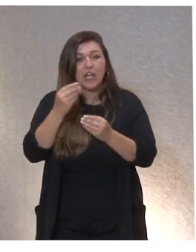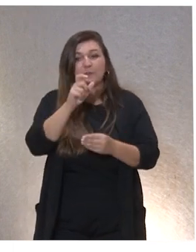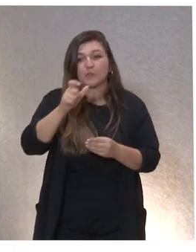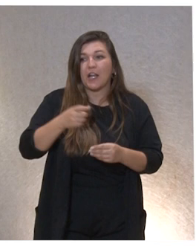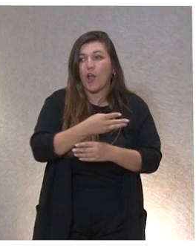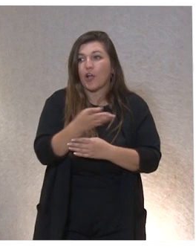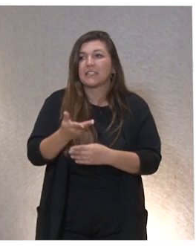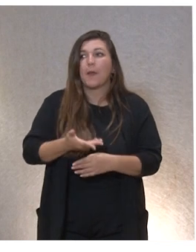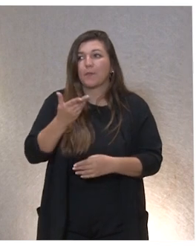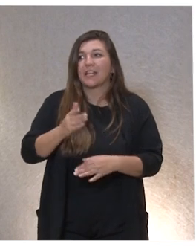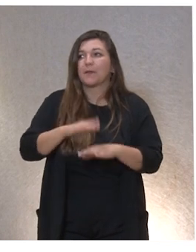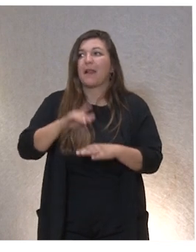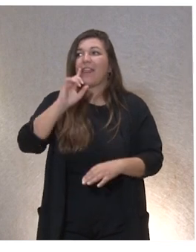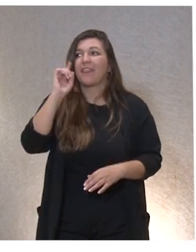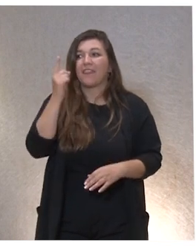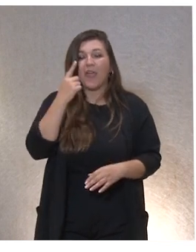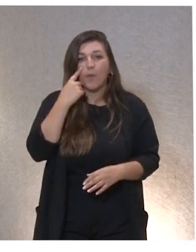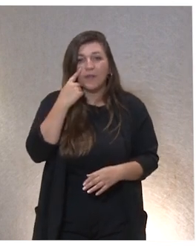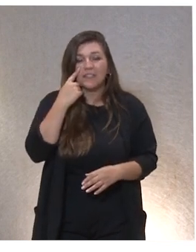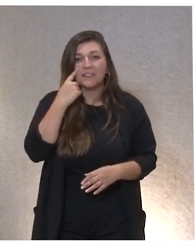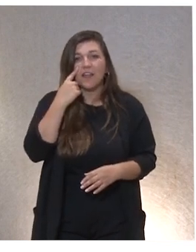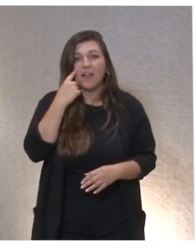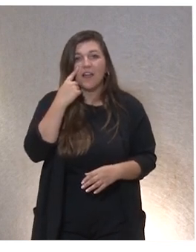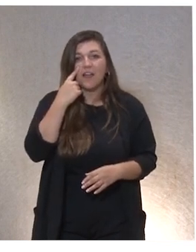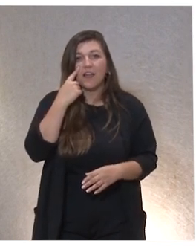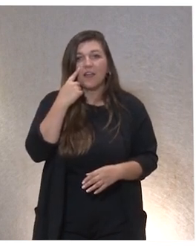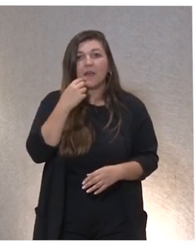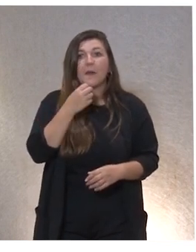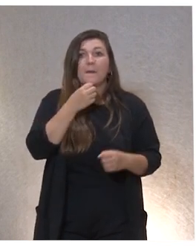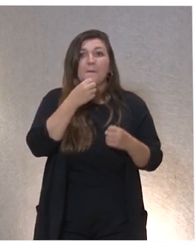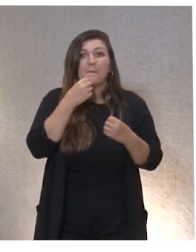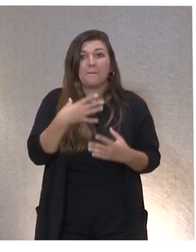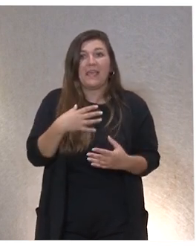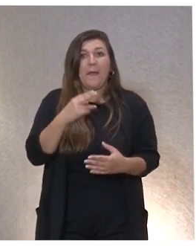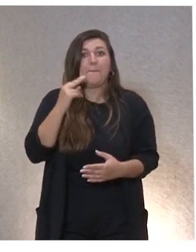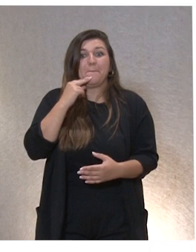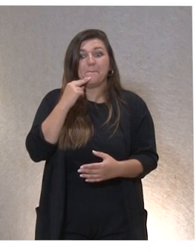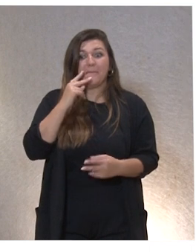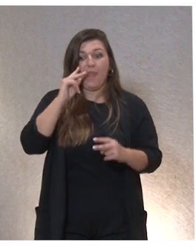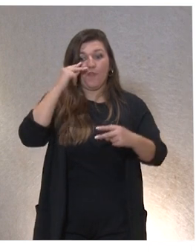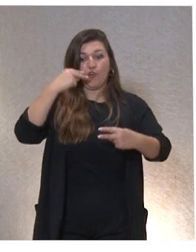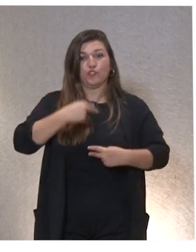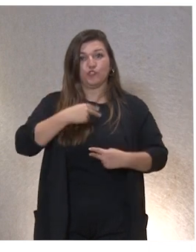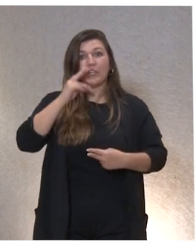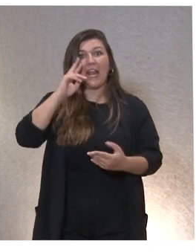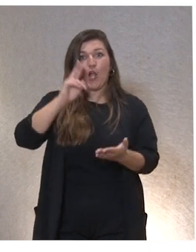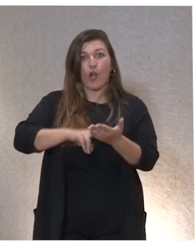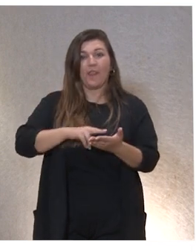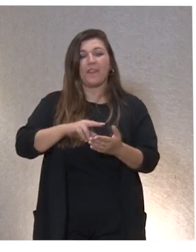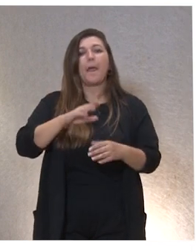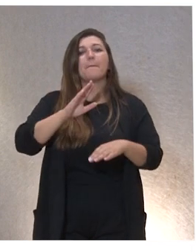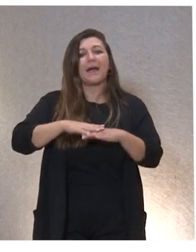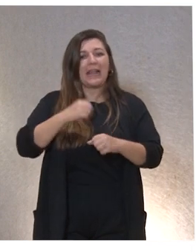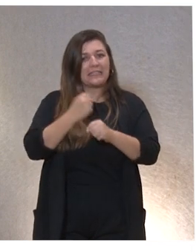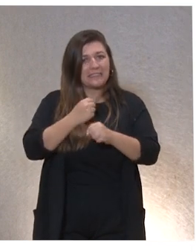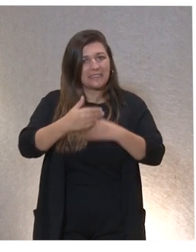muy importante para darme cuenta de que está bien reconocer mis miedos para poder ir trabajándolos y traspasándolos.